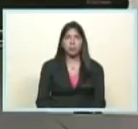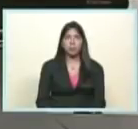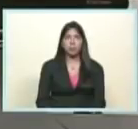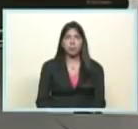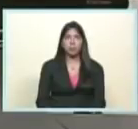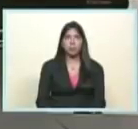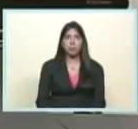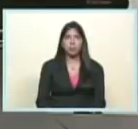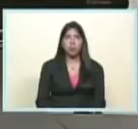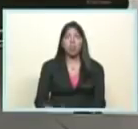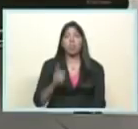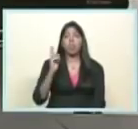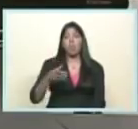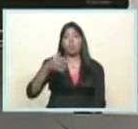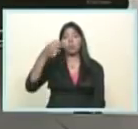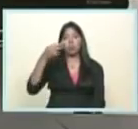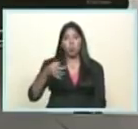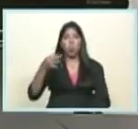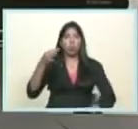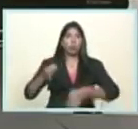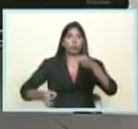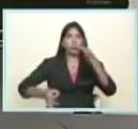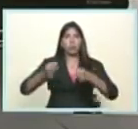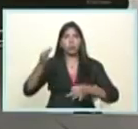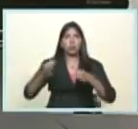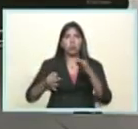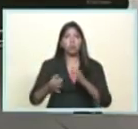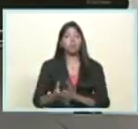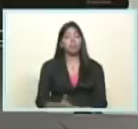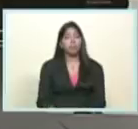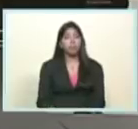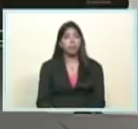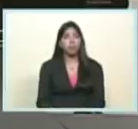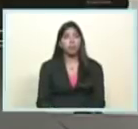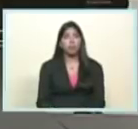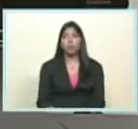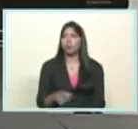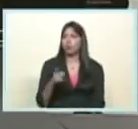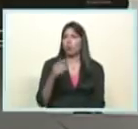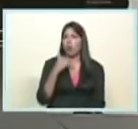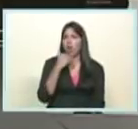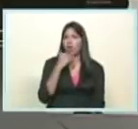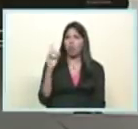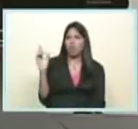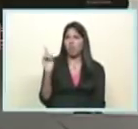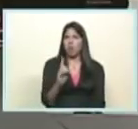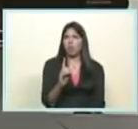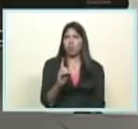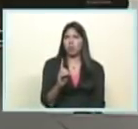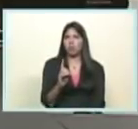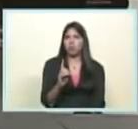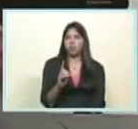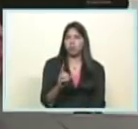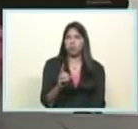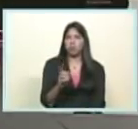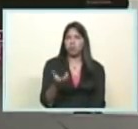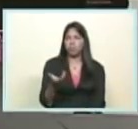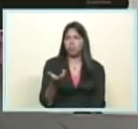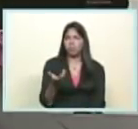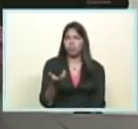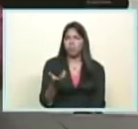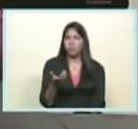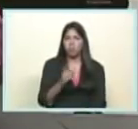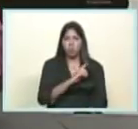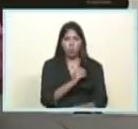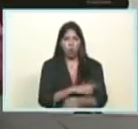República para que haya justicia compadre justicia usted no va a venir a jugar con el poder que le da la democracia y el